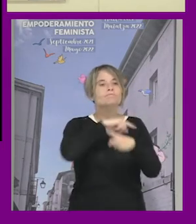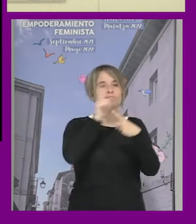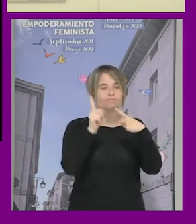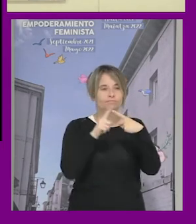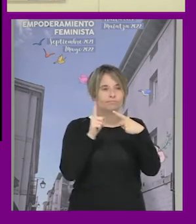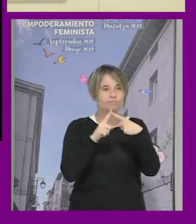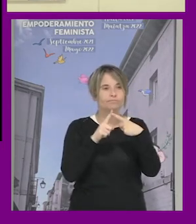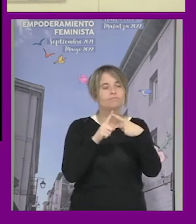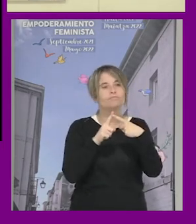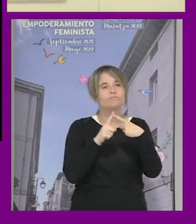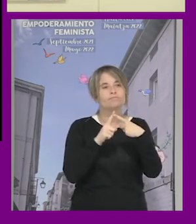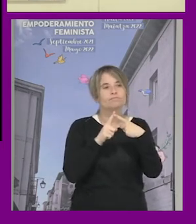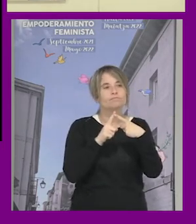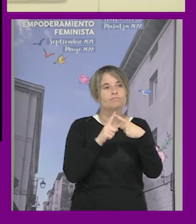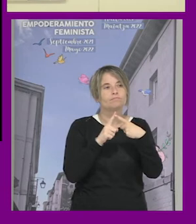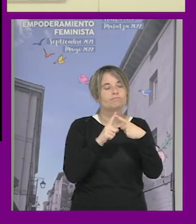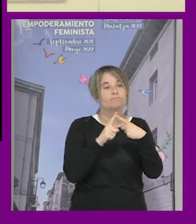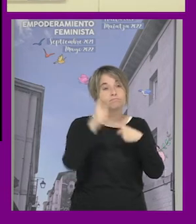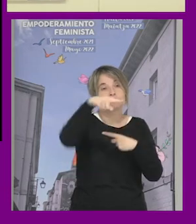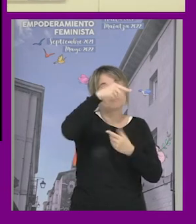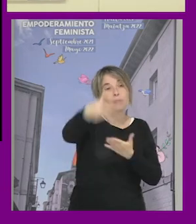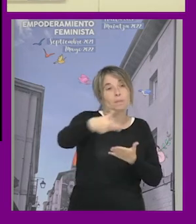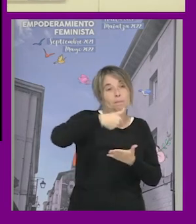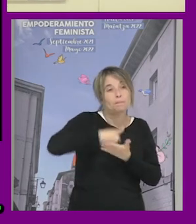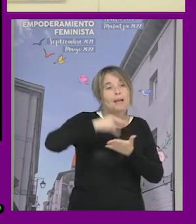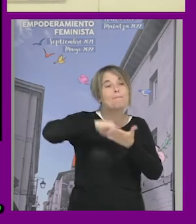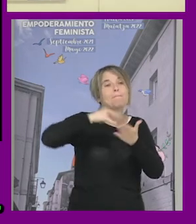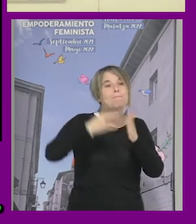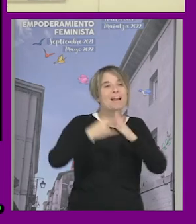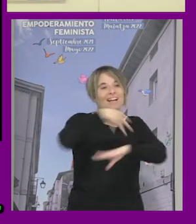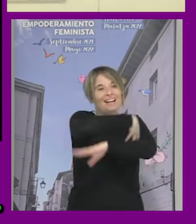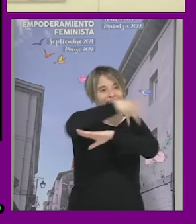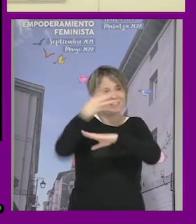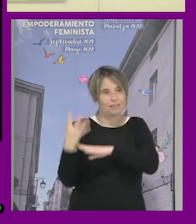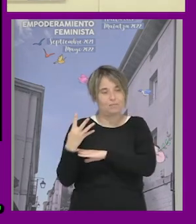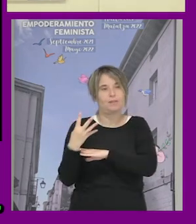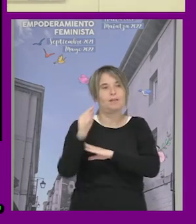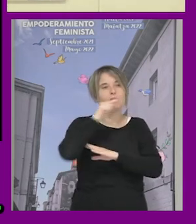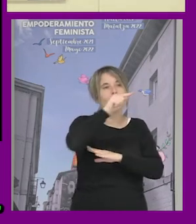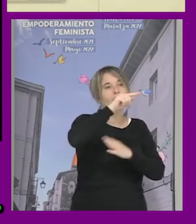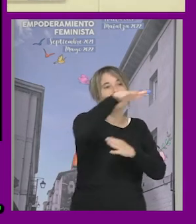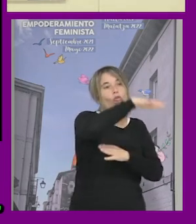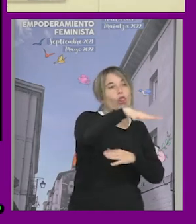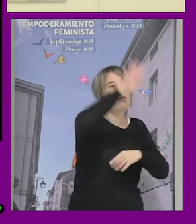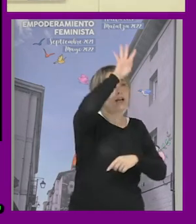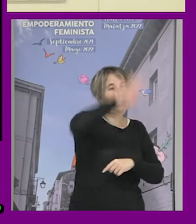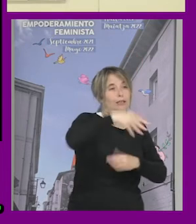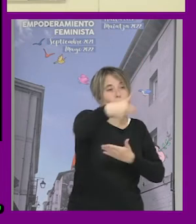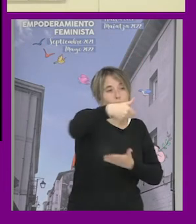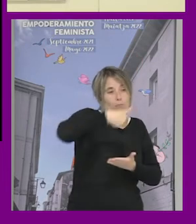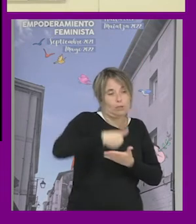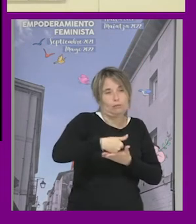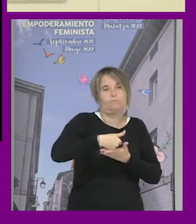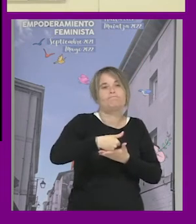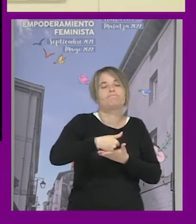una nos encargaron un plan LGTBI en una zona de de Cataluña en una comarca